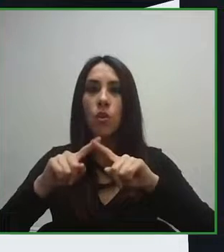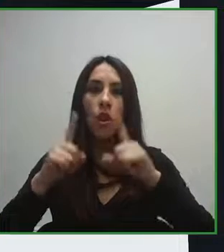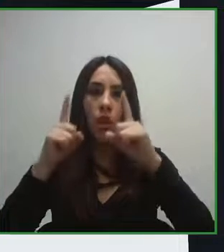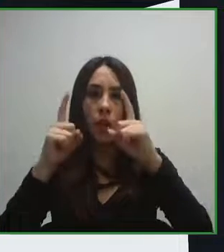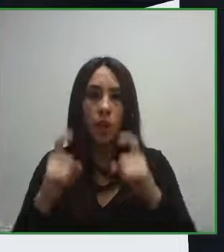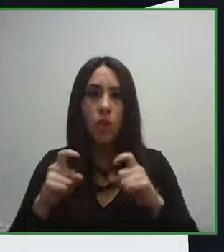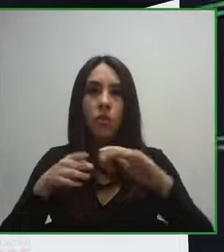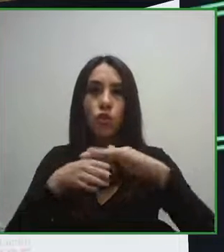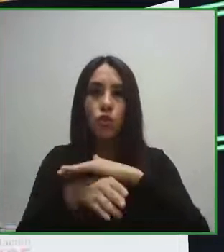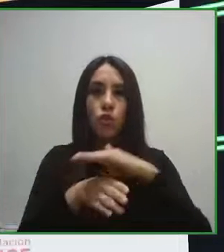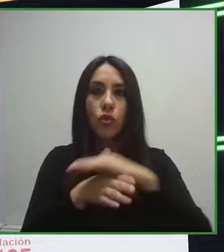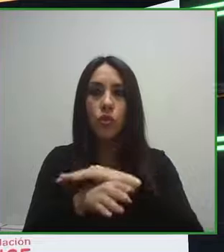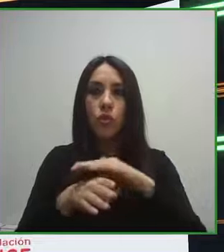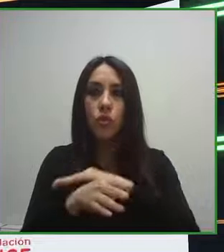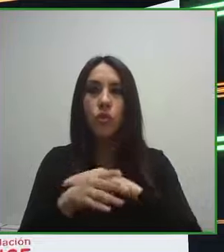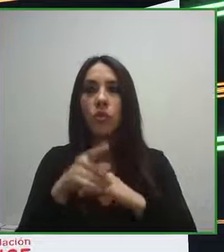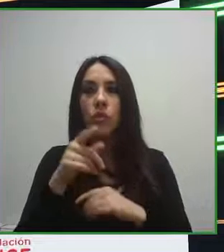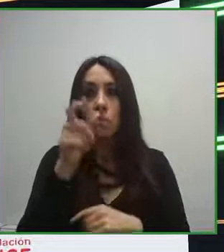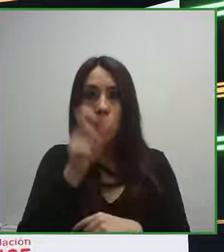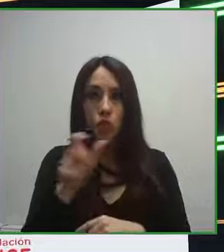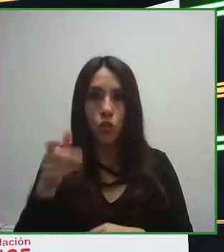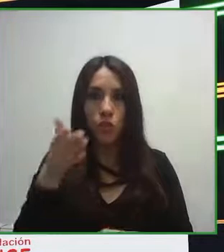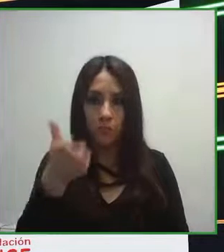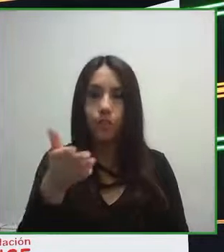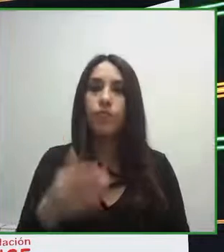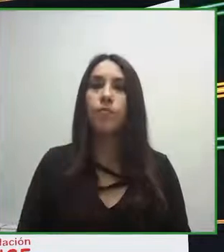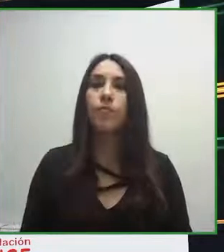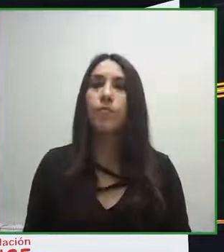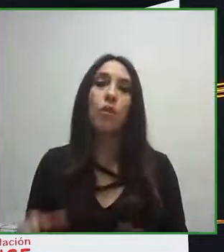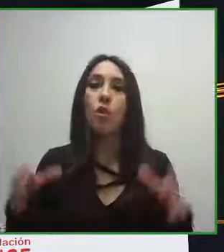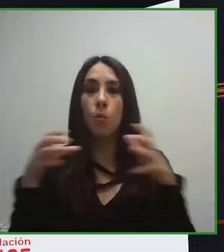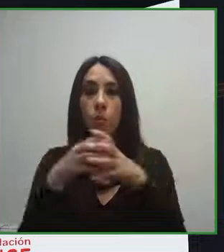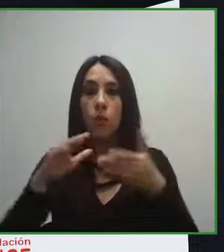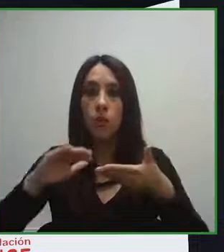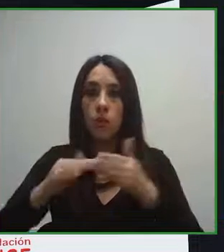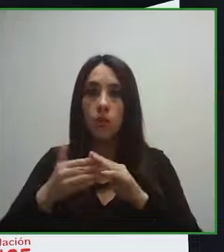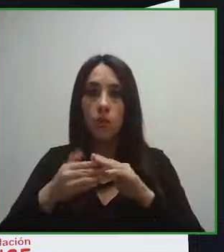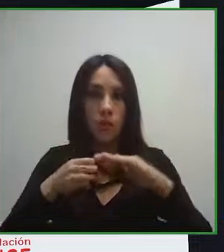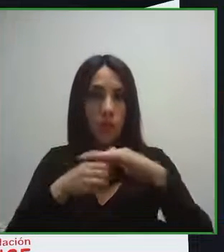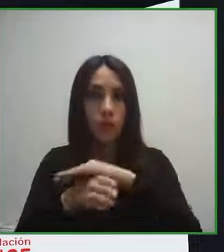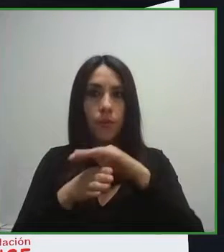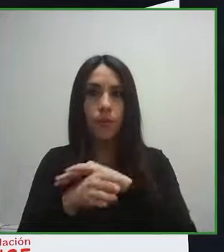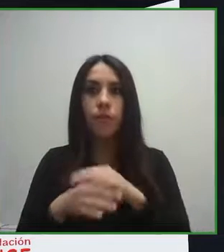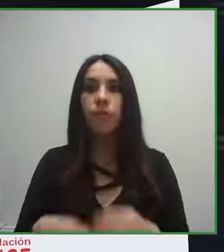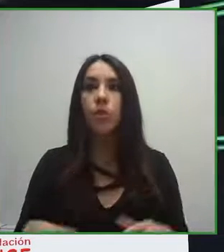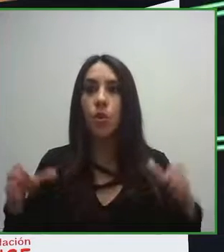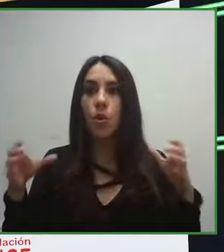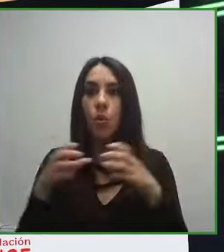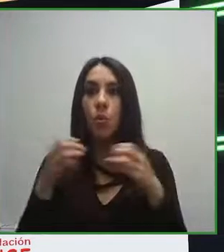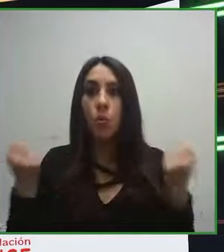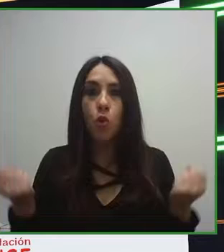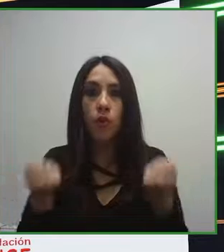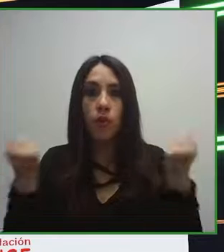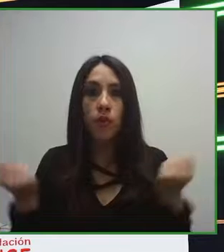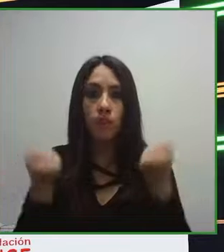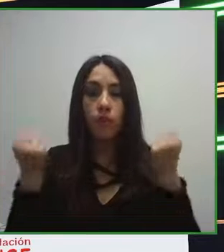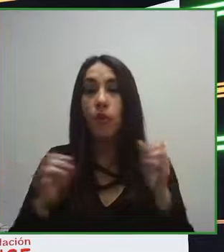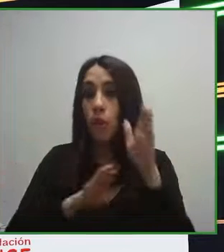organización chilena que promueve el desarrollo y la aplicación de los conceptos de la accesibilidad física y el diseño universal.